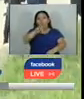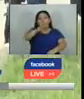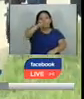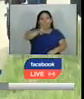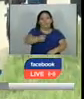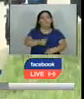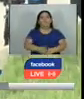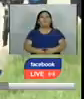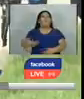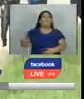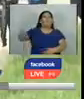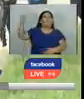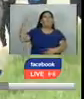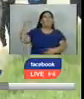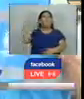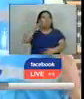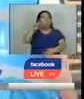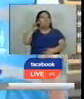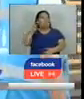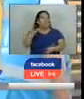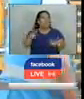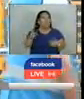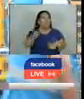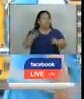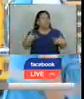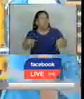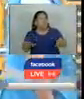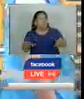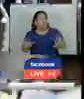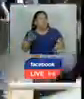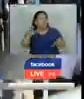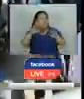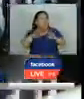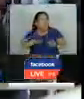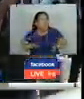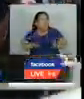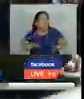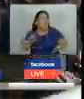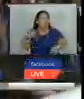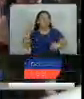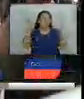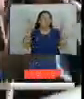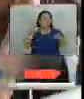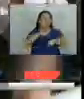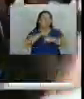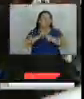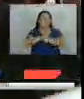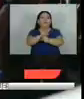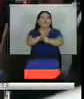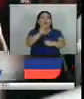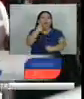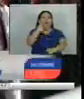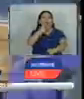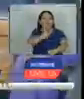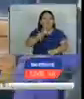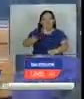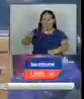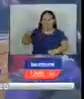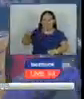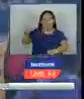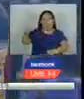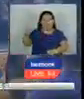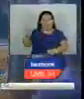en 2020 el comportamiento fue atípico a la baja debido a la pandemia por COVID-19 en cada uno de estos años